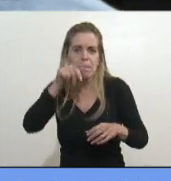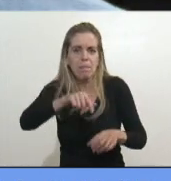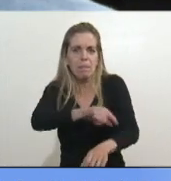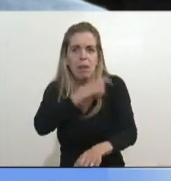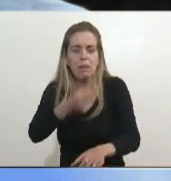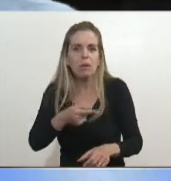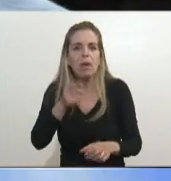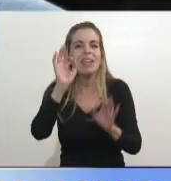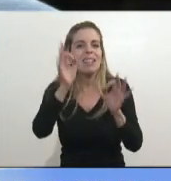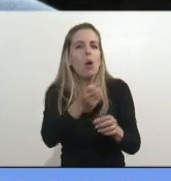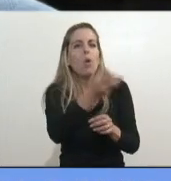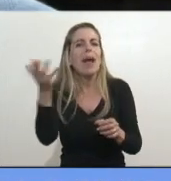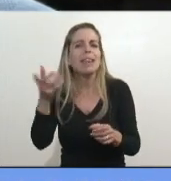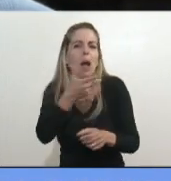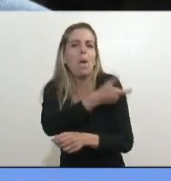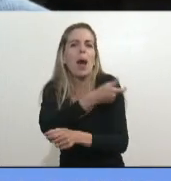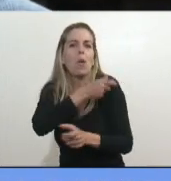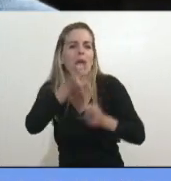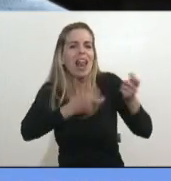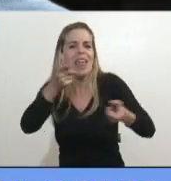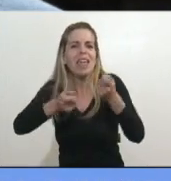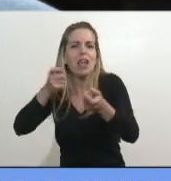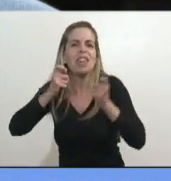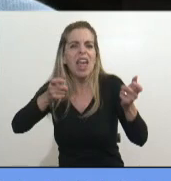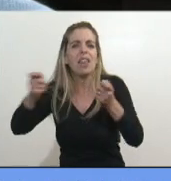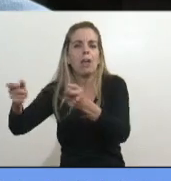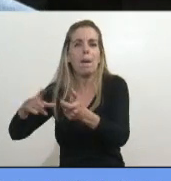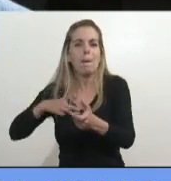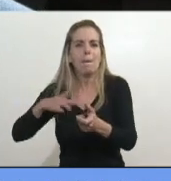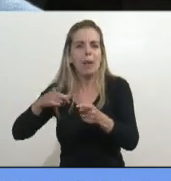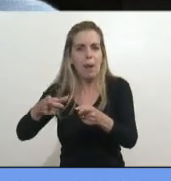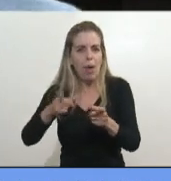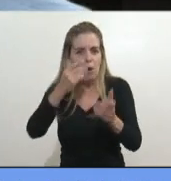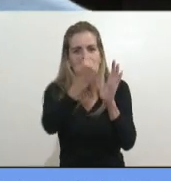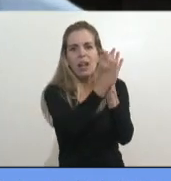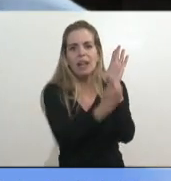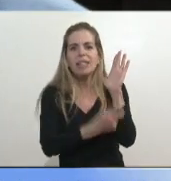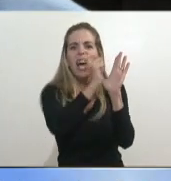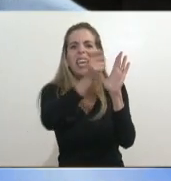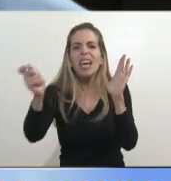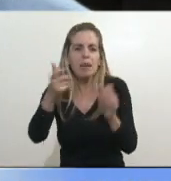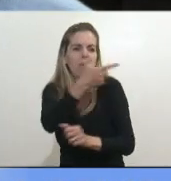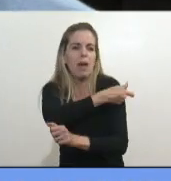¿no saben cuántas vacunas le entregaron acá, sector privado? ¿Dónde está la lista de esa vacuna? ¿A quiénes se vacunaron?